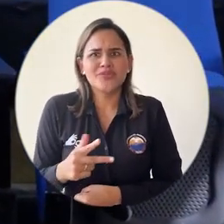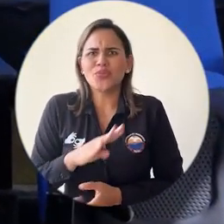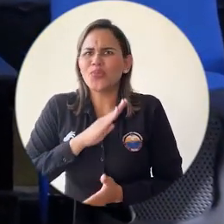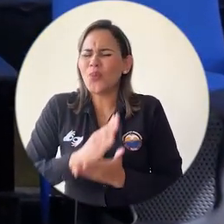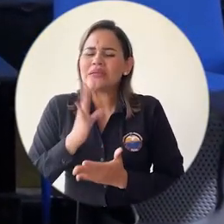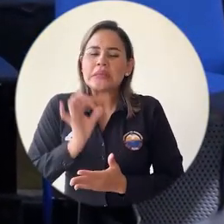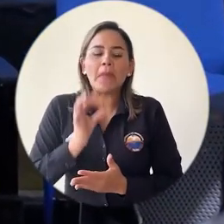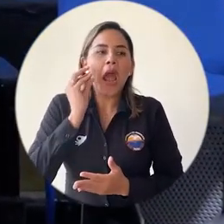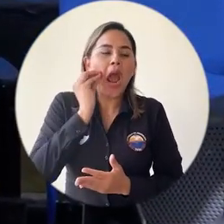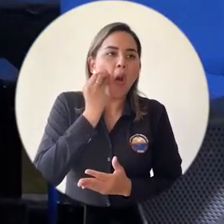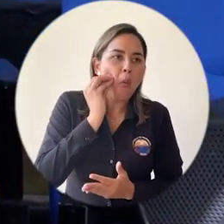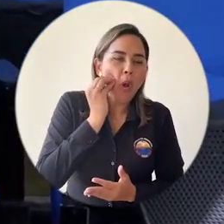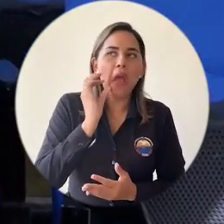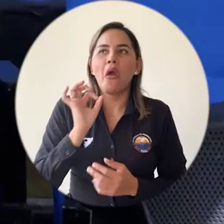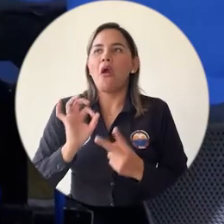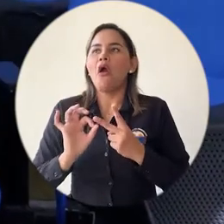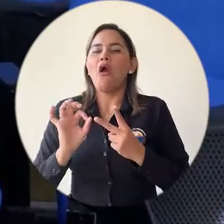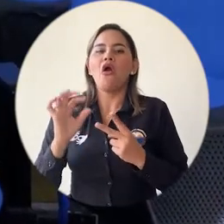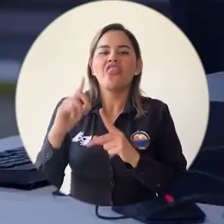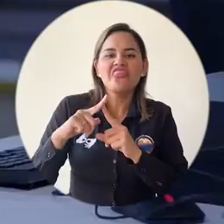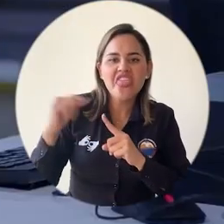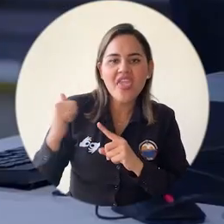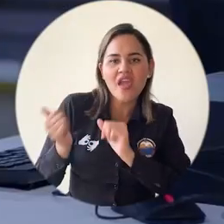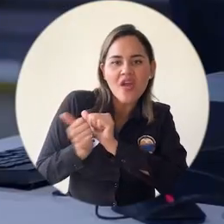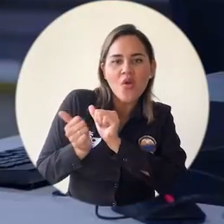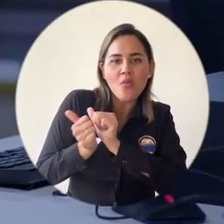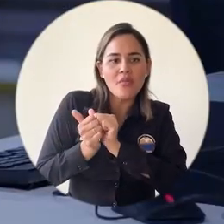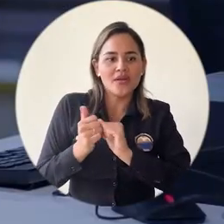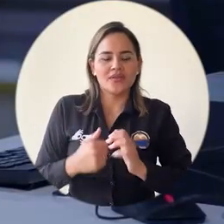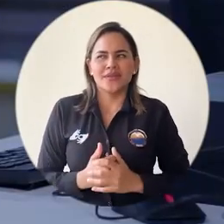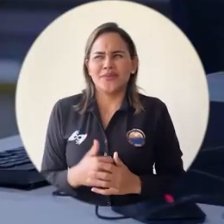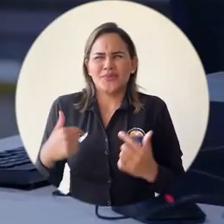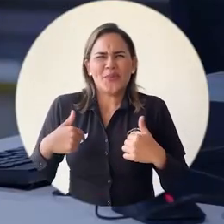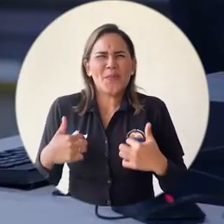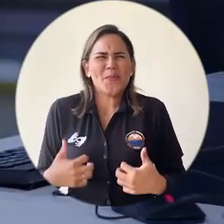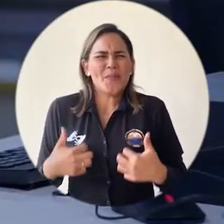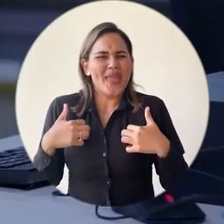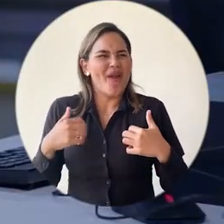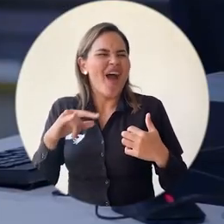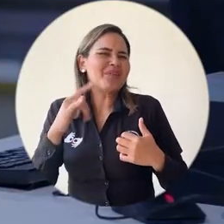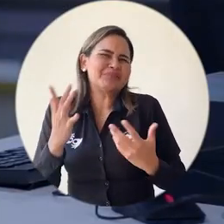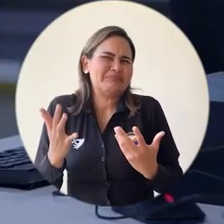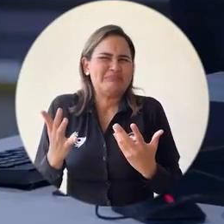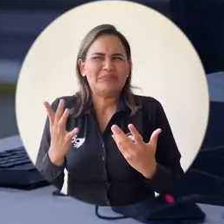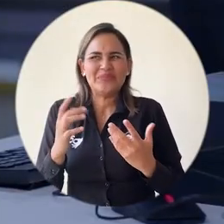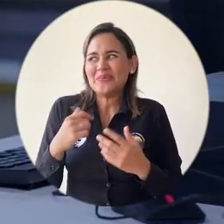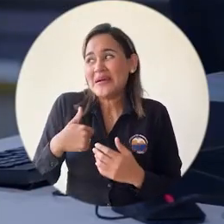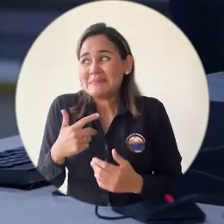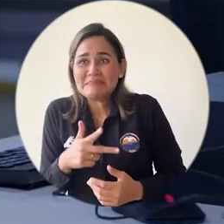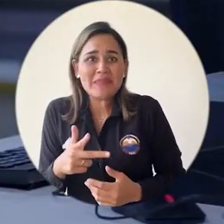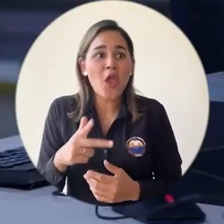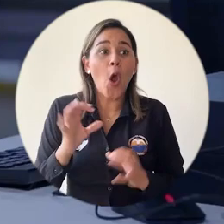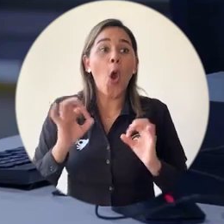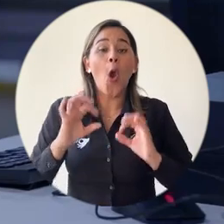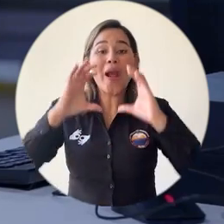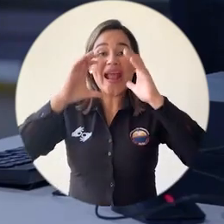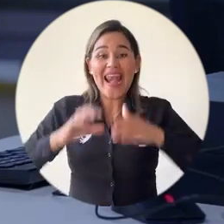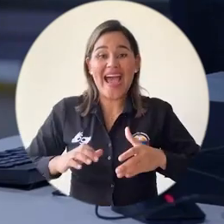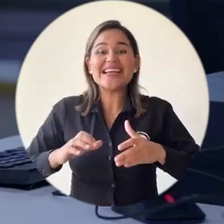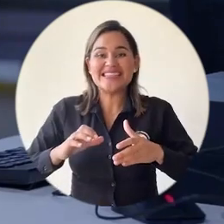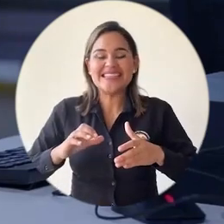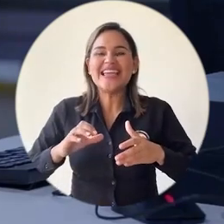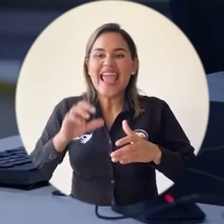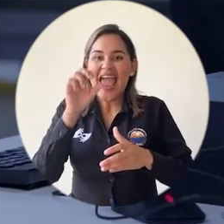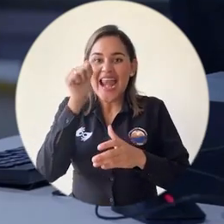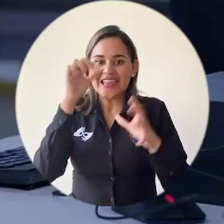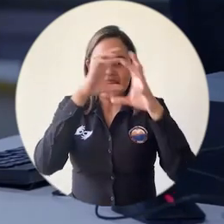y me daba miedo salir a la calle, un ejemplo, de ocho de la noche, cuando salía de clases a las diez, literalmente iba llorando por la